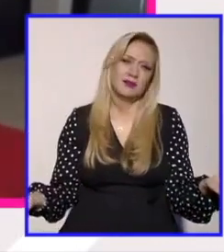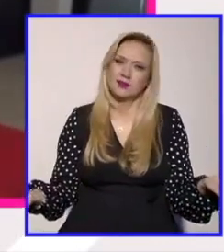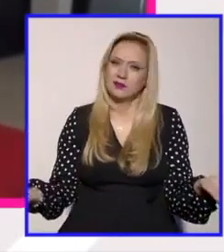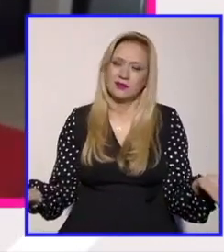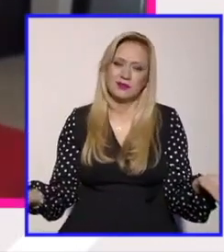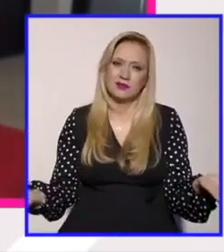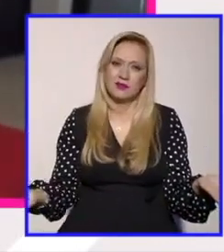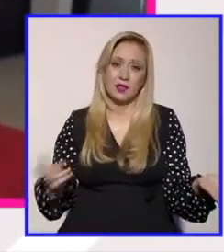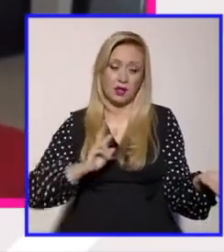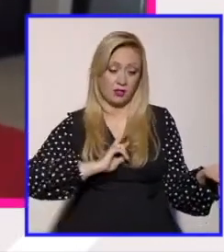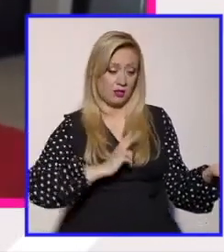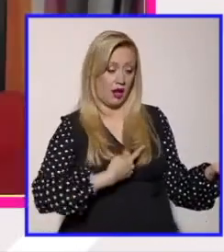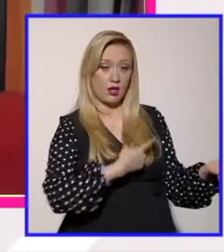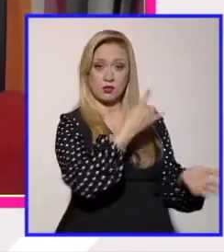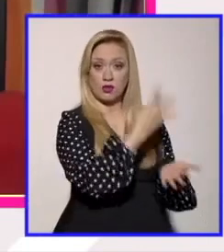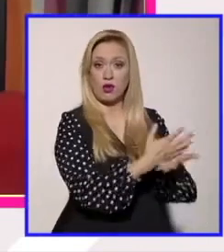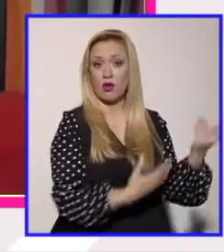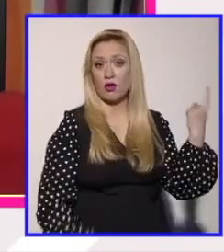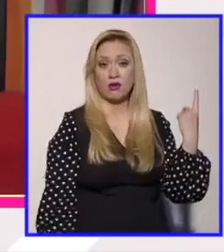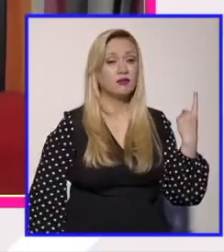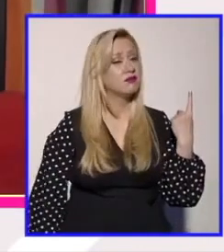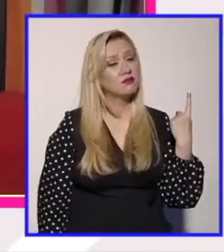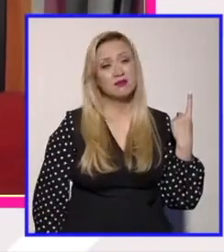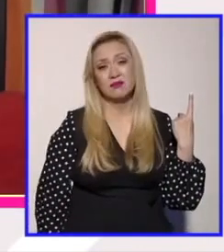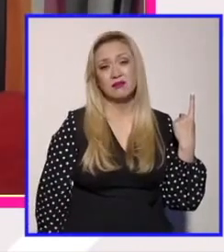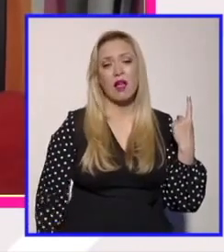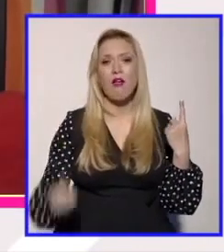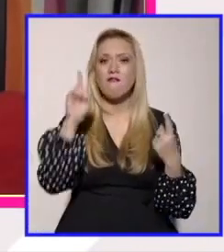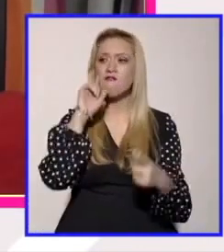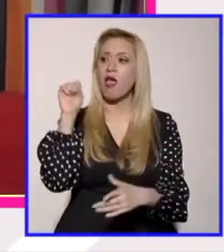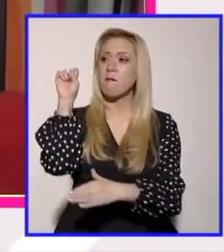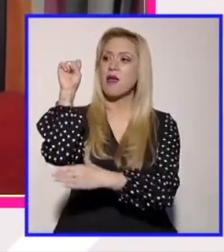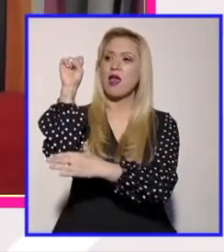gente trans. Y esa es una plática feminista, de paso.